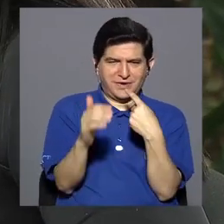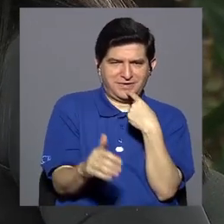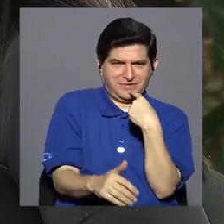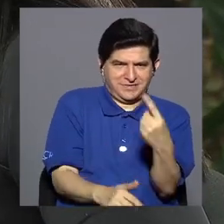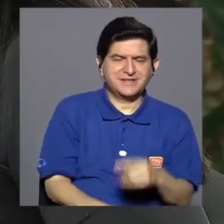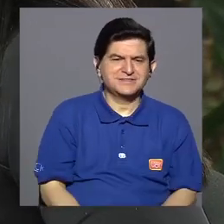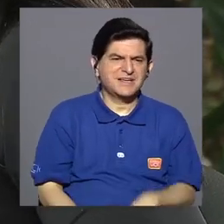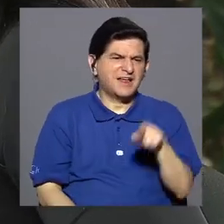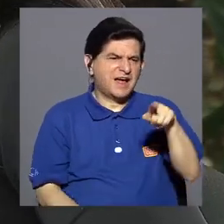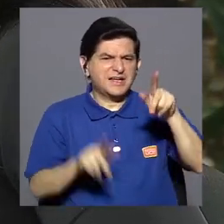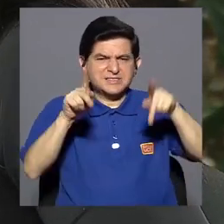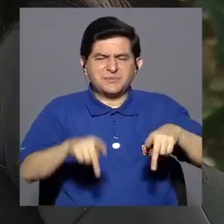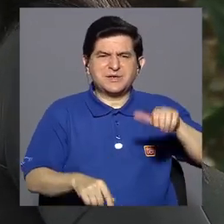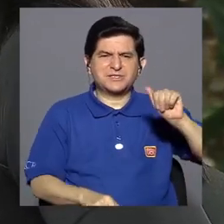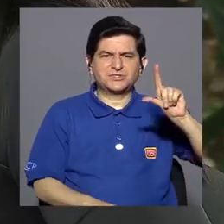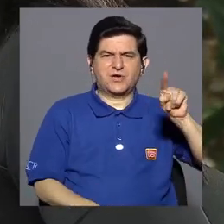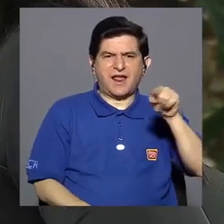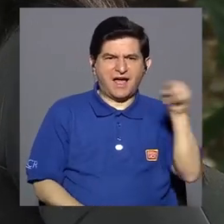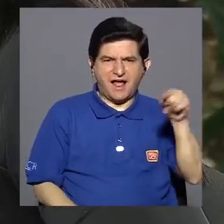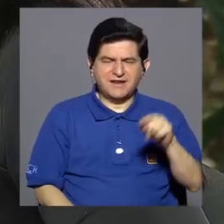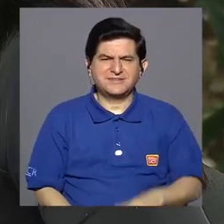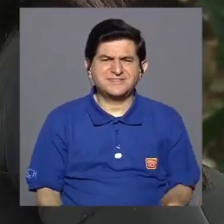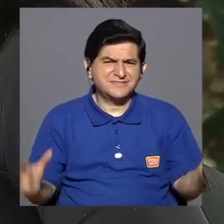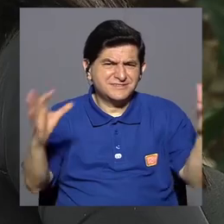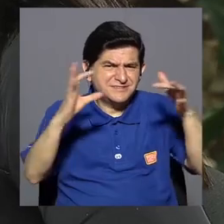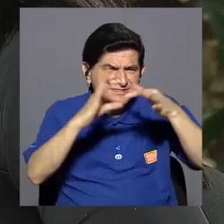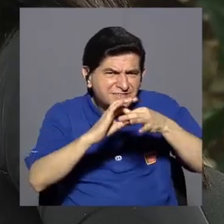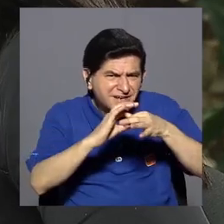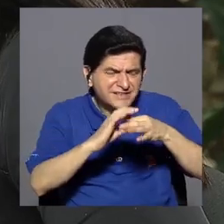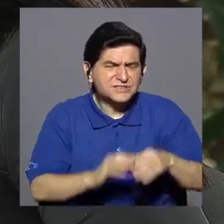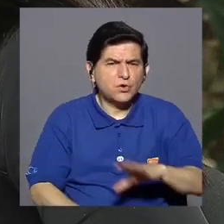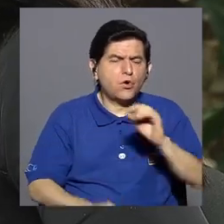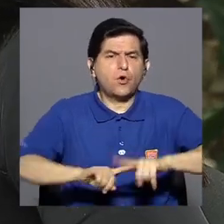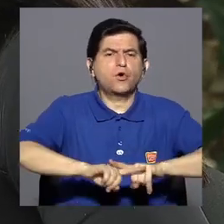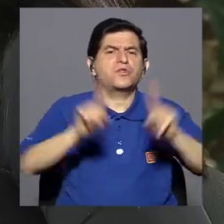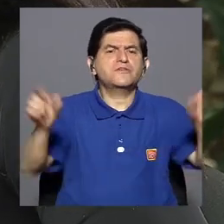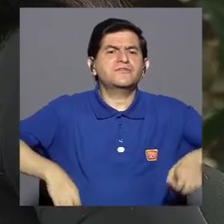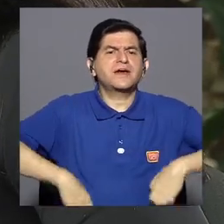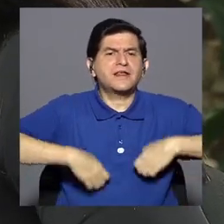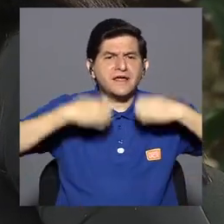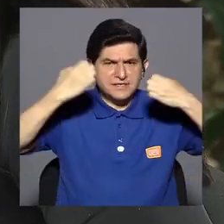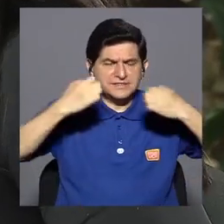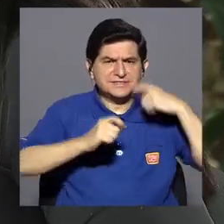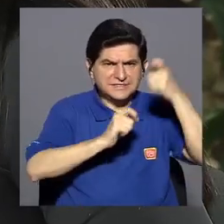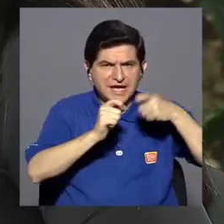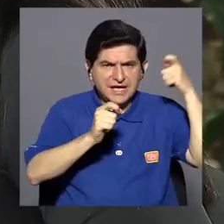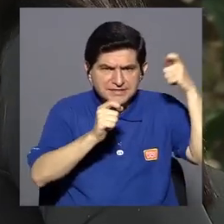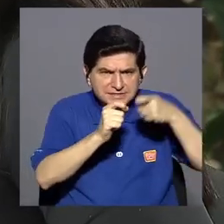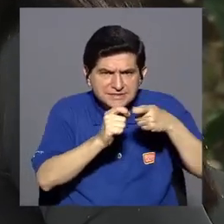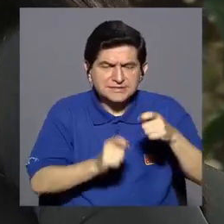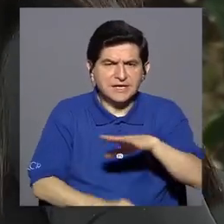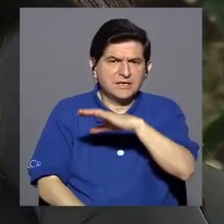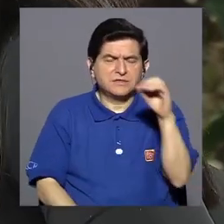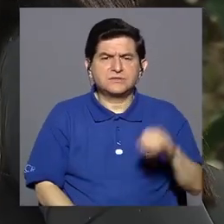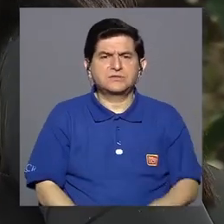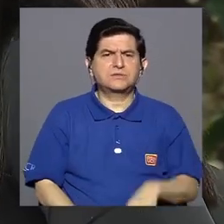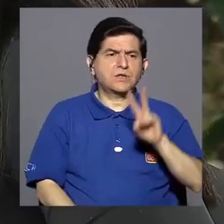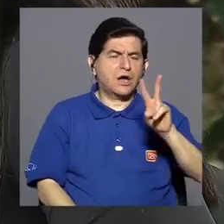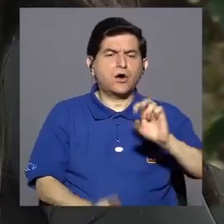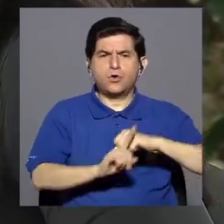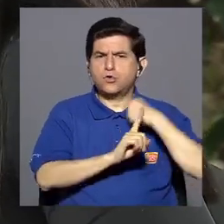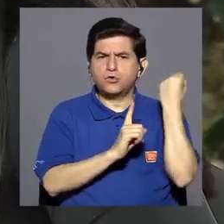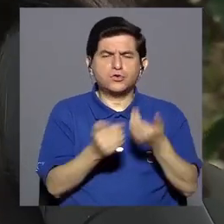dice, como este tiene Alzheimer, este, ¿hay alguna relación o diferencia bien específica o son dos